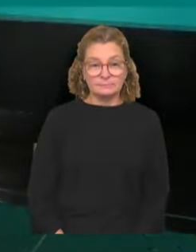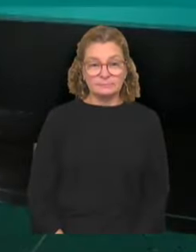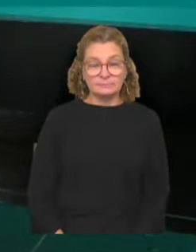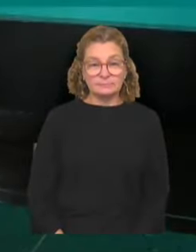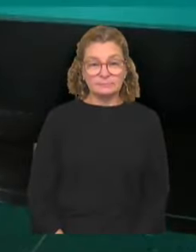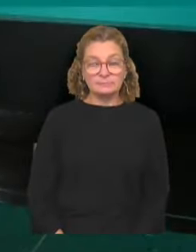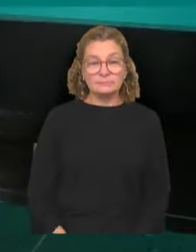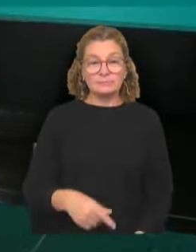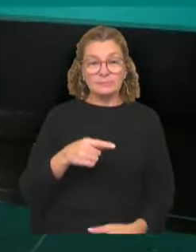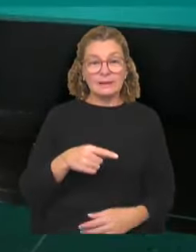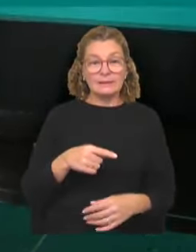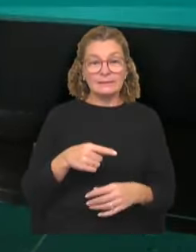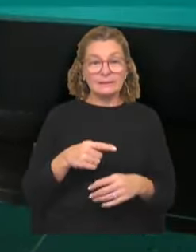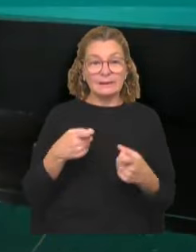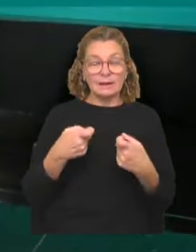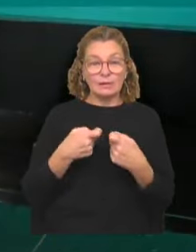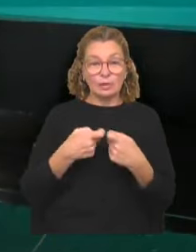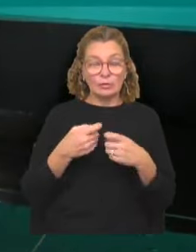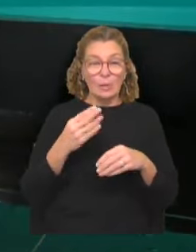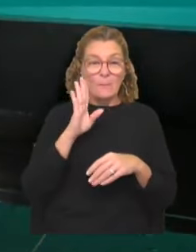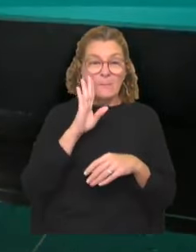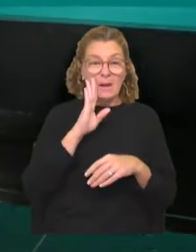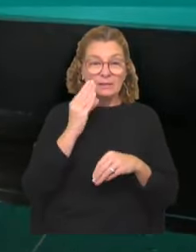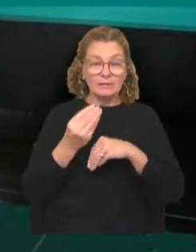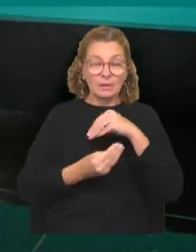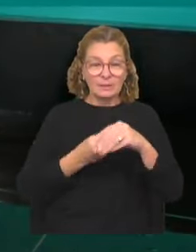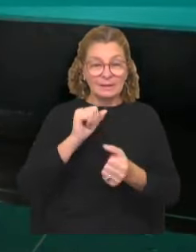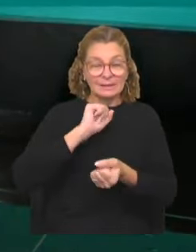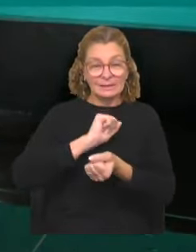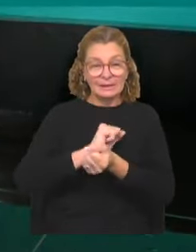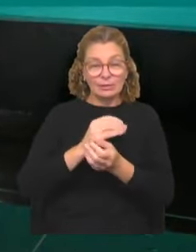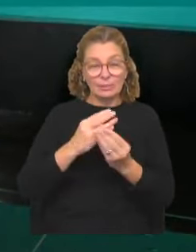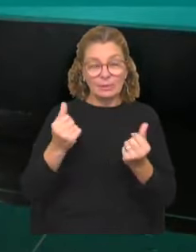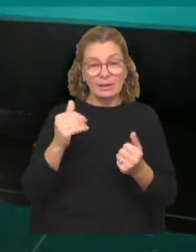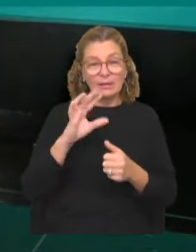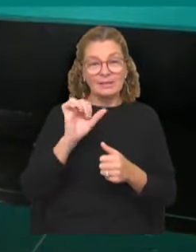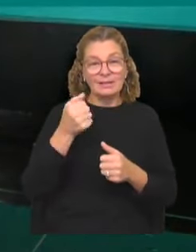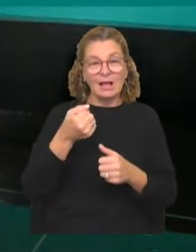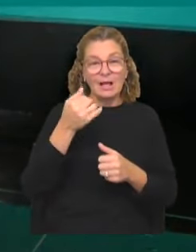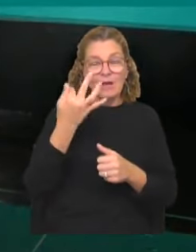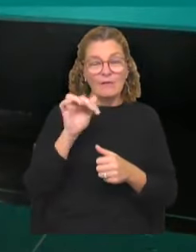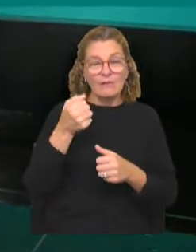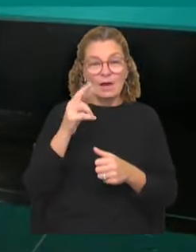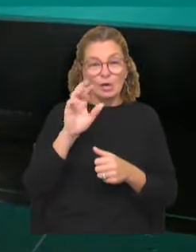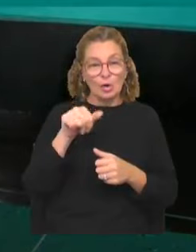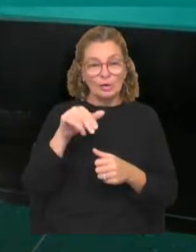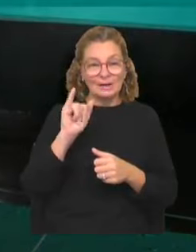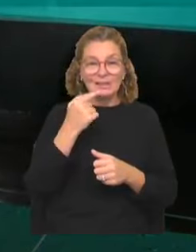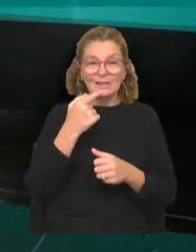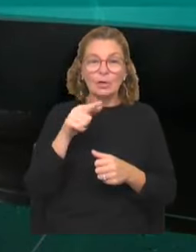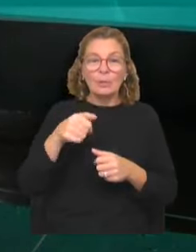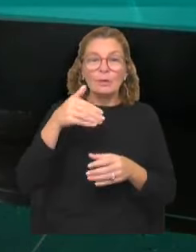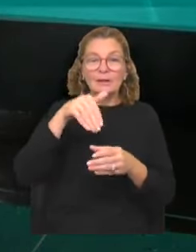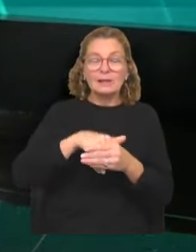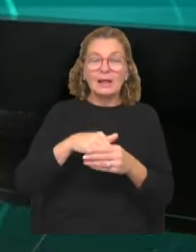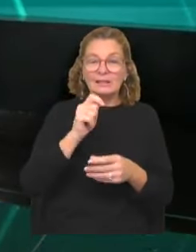La referente de la Asociación de Madres y Familiares de Detenidos Desaparecidos, Selena Zaffaroni, dijo que luego de las internas se van a pedir